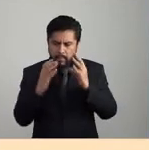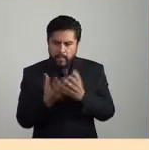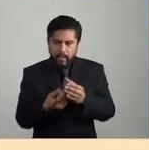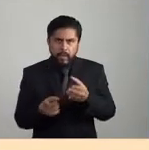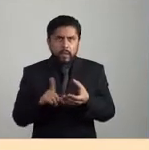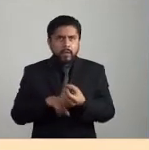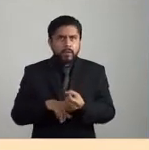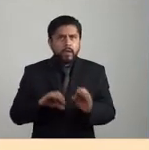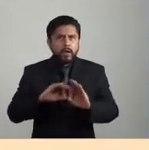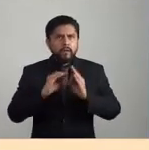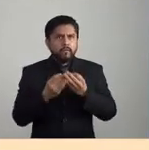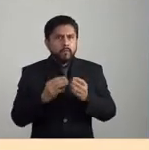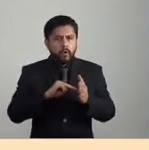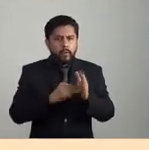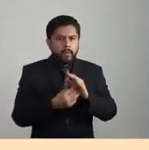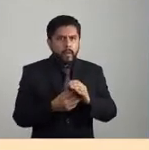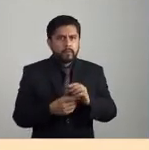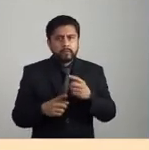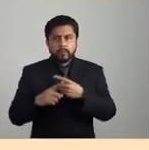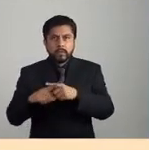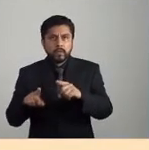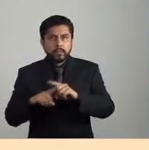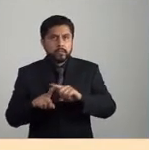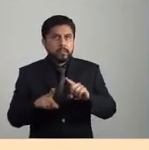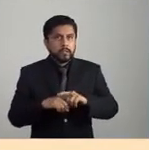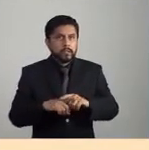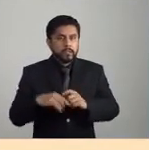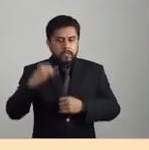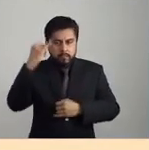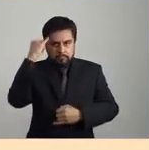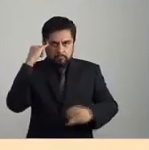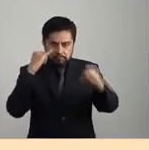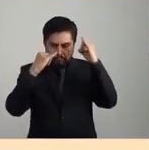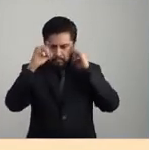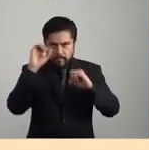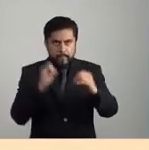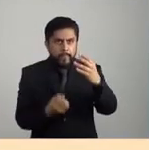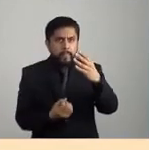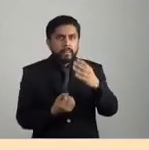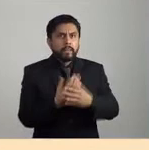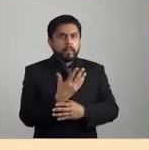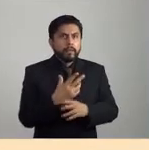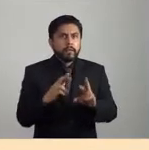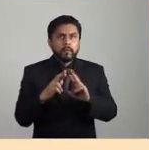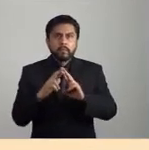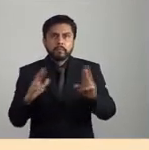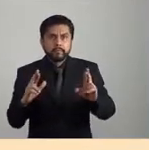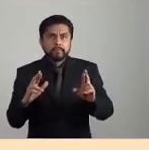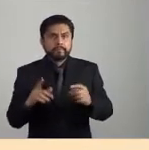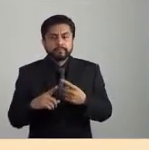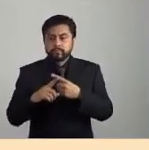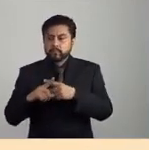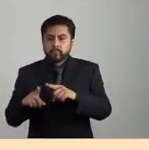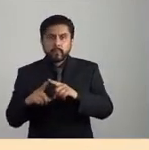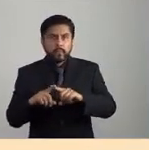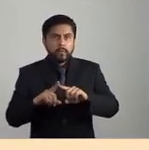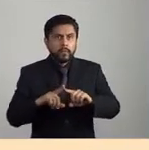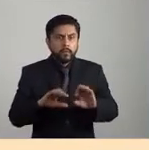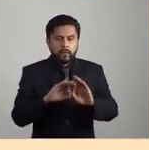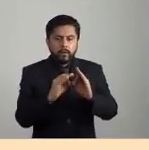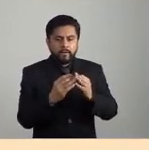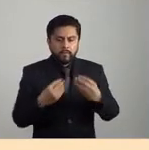seguir organizando nuestras relaciones de interdependencia con las especies con las que